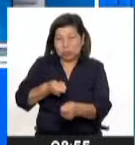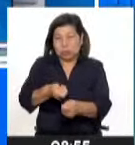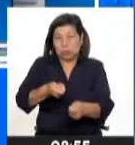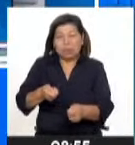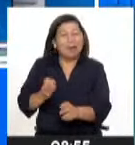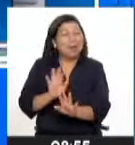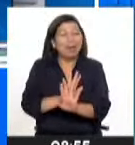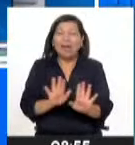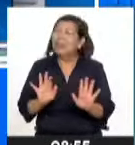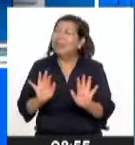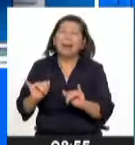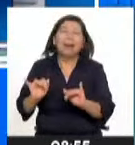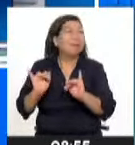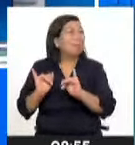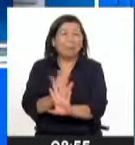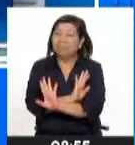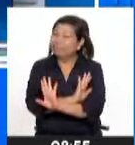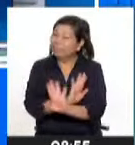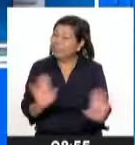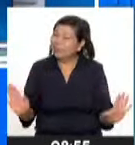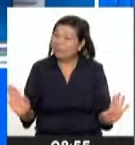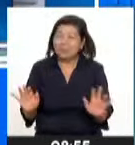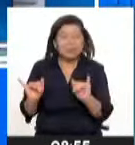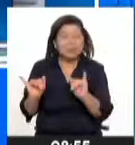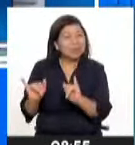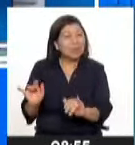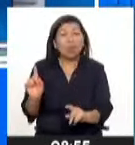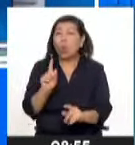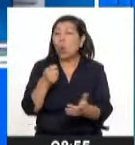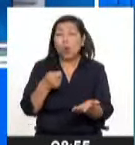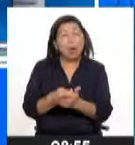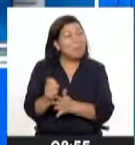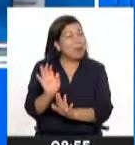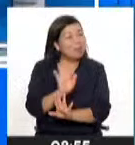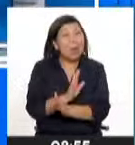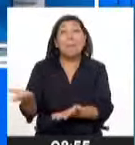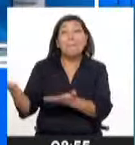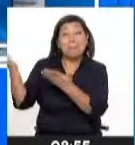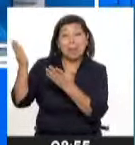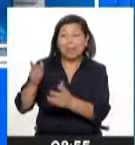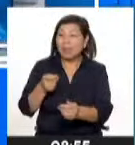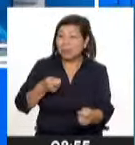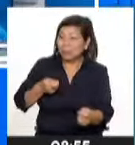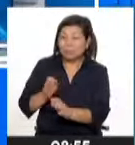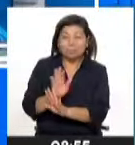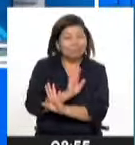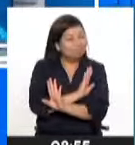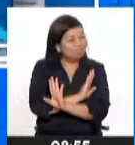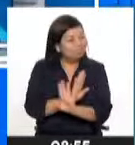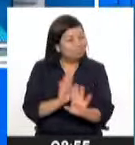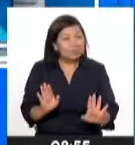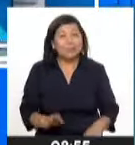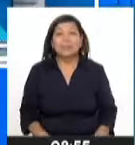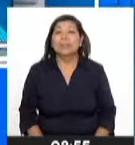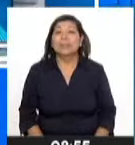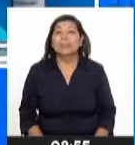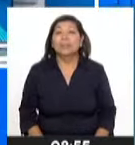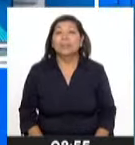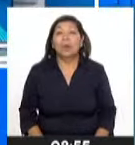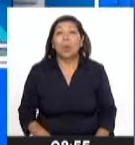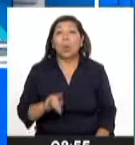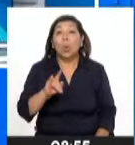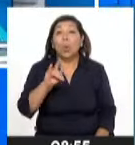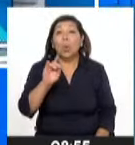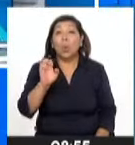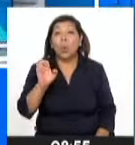zanjado, ¿no? O sea, ya se decidió no comprar ningún tipo de fertilizante, bueno, y en especial la Uria.